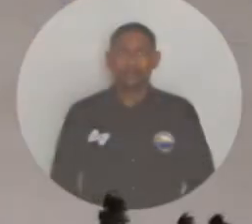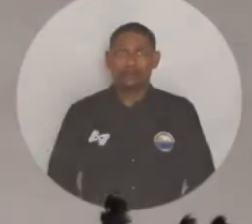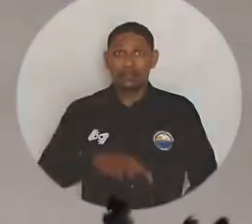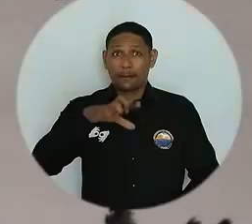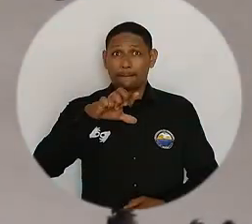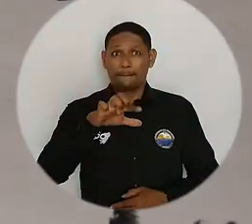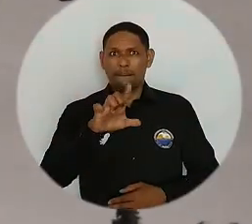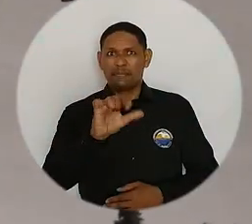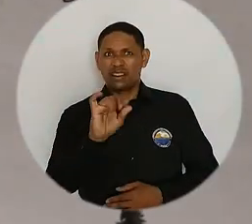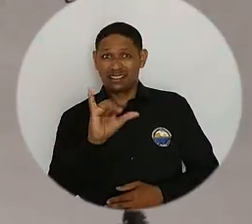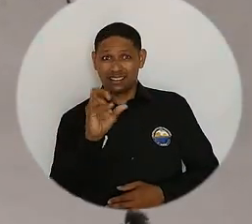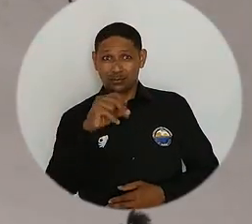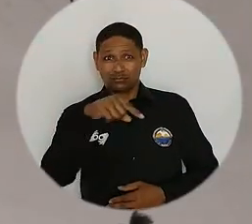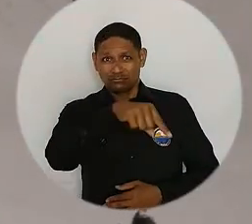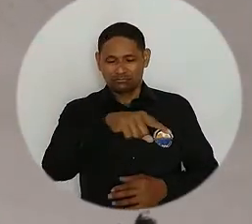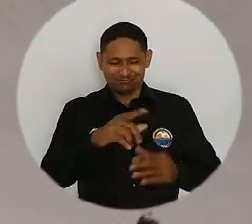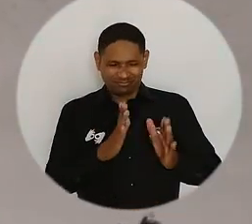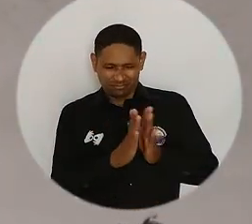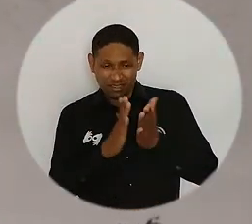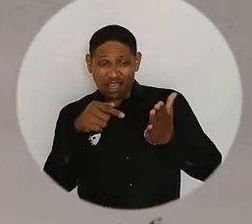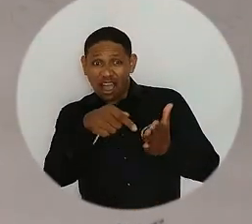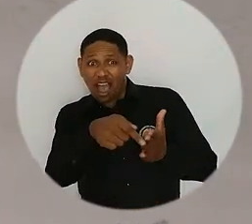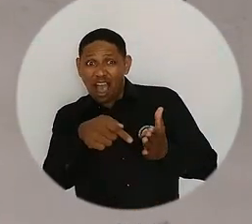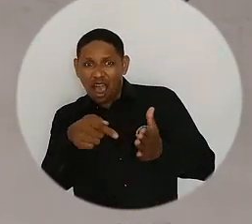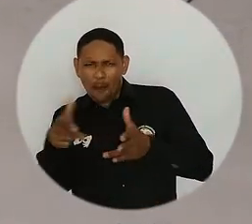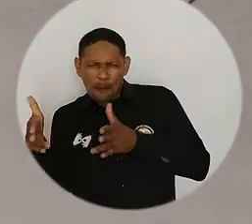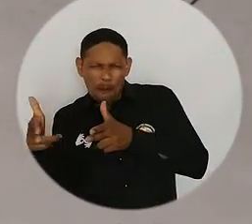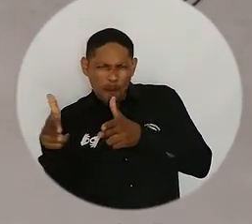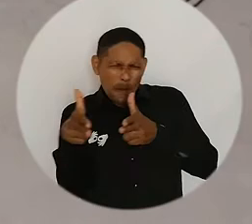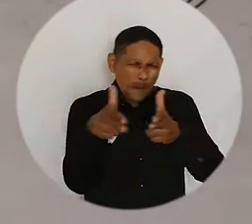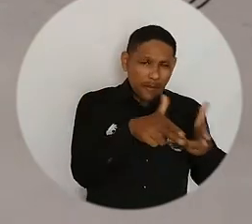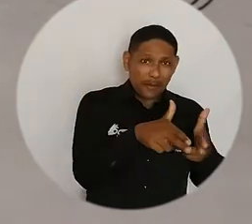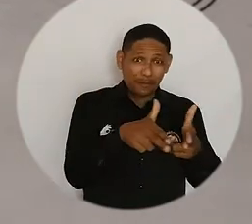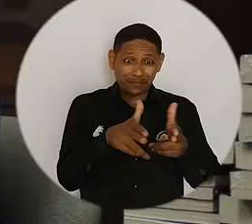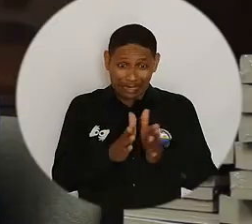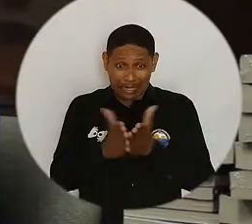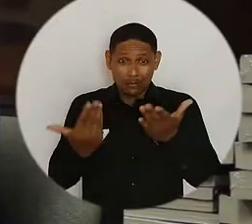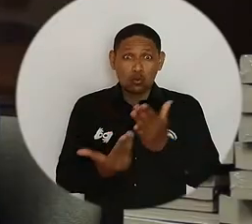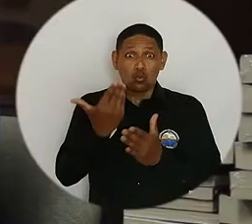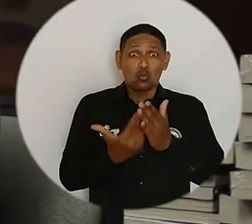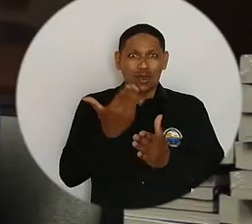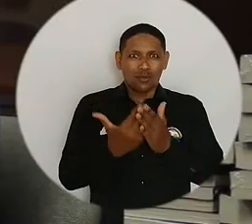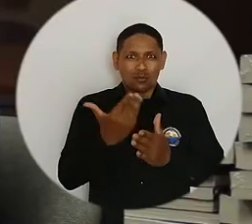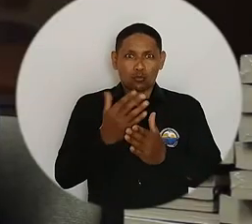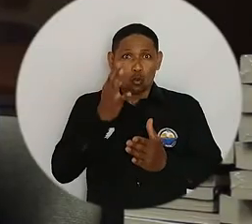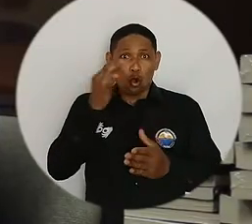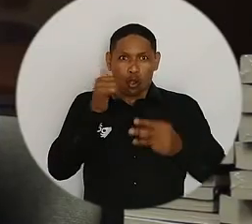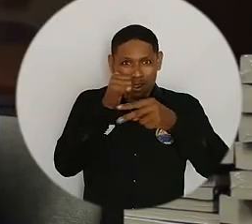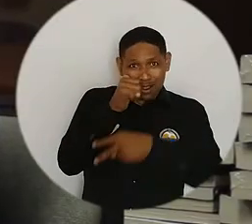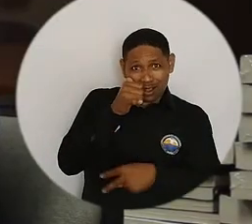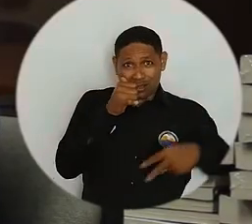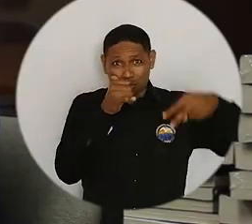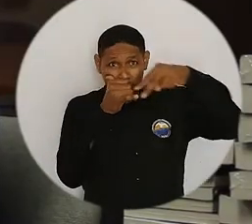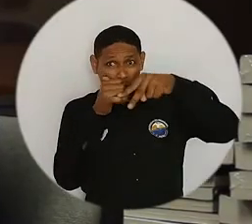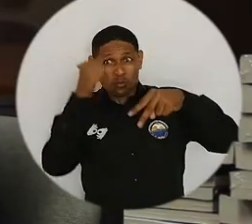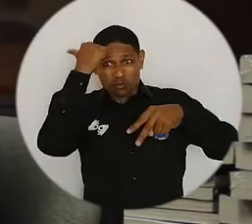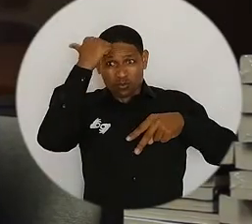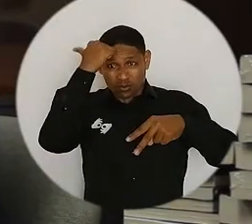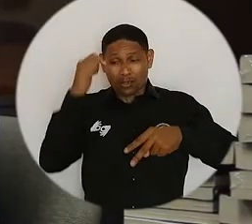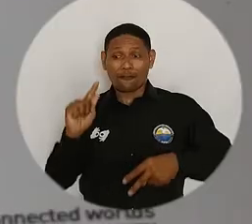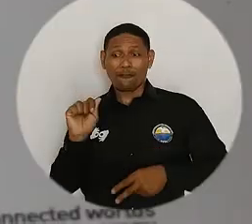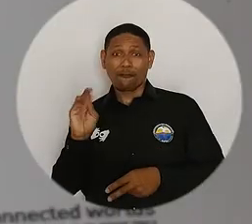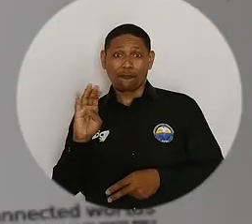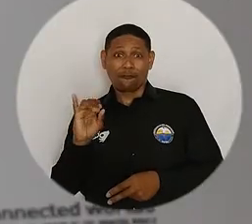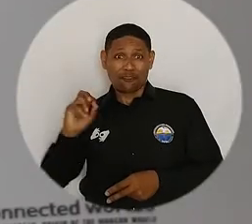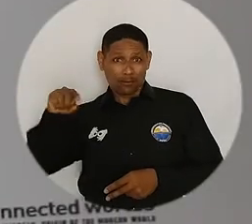El Playón de Orozco, etnografía de una masacre, es el nuevo libro del antropólogo magíster Fabio Silva Vallejo, docente de la Alma